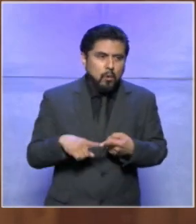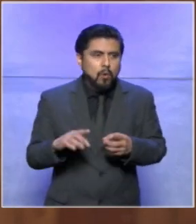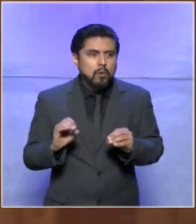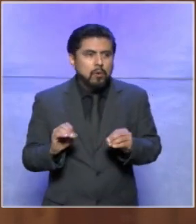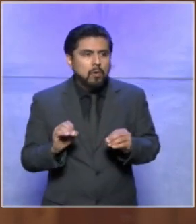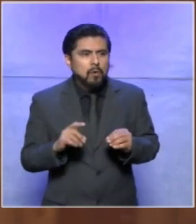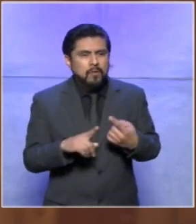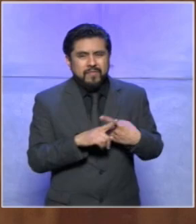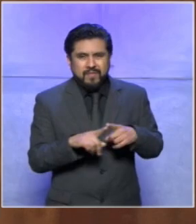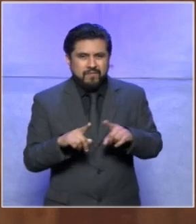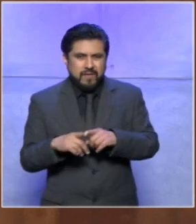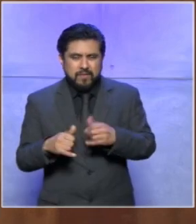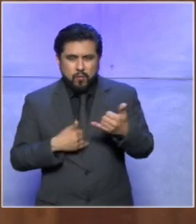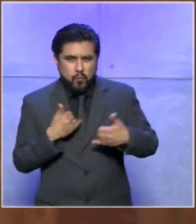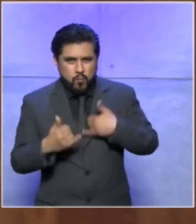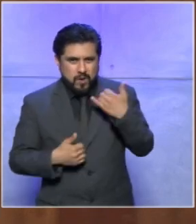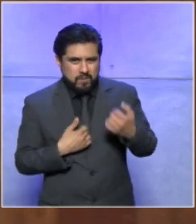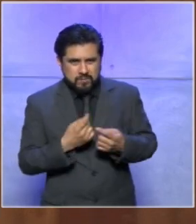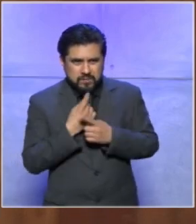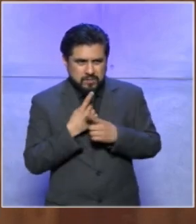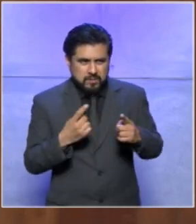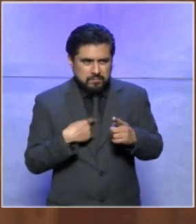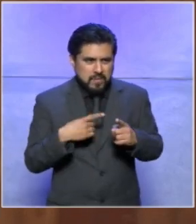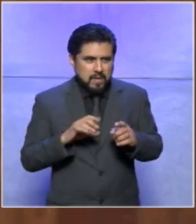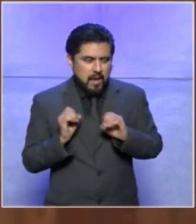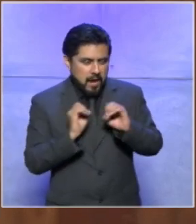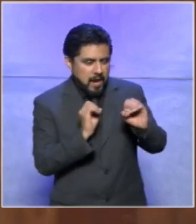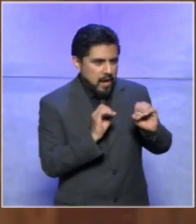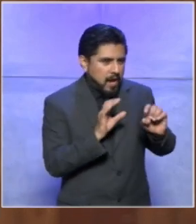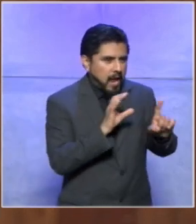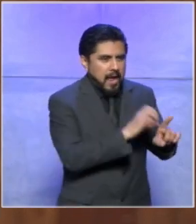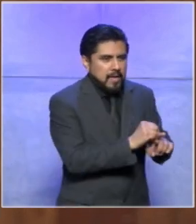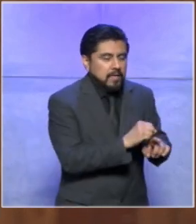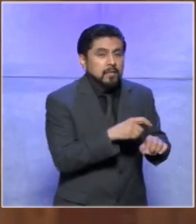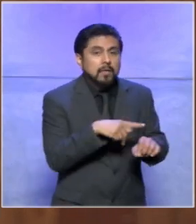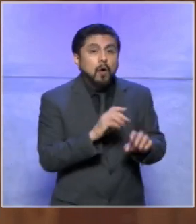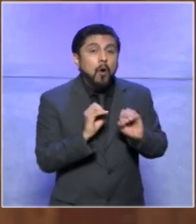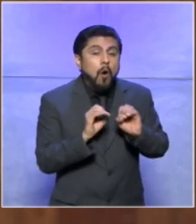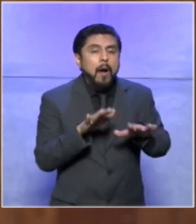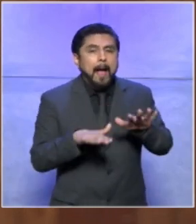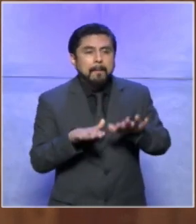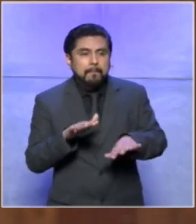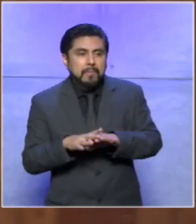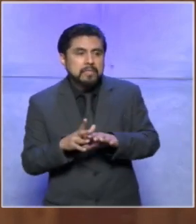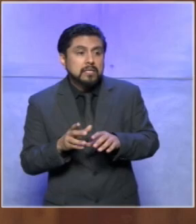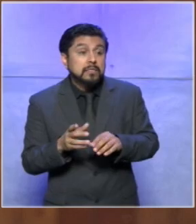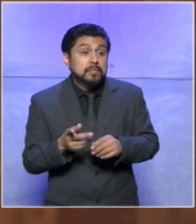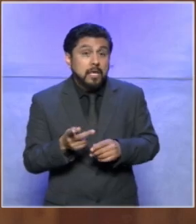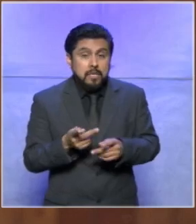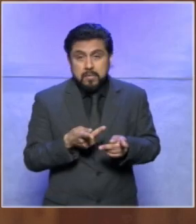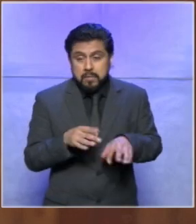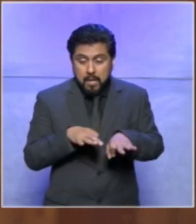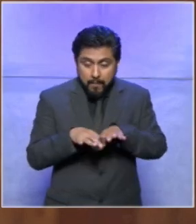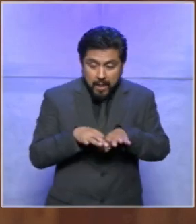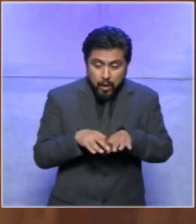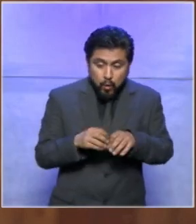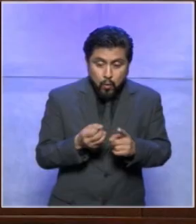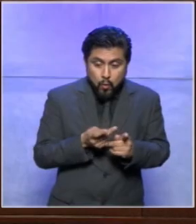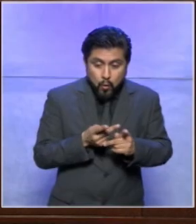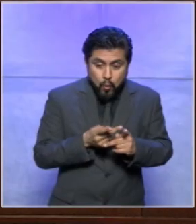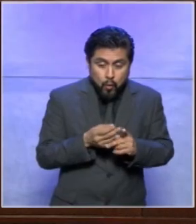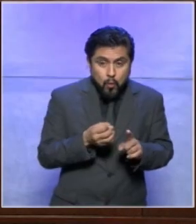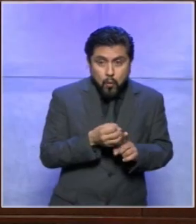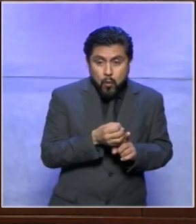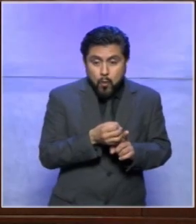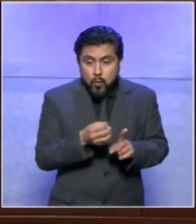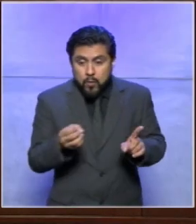o esas cosas como hay que jugar o de que nos vamos a organizar en un trabajo de la escuela muy bien